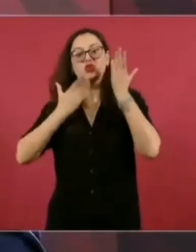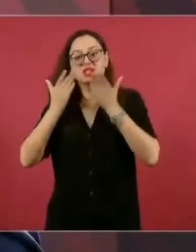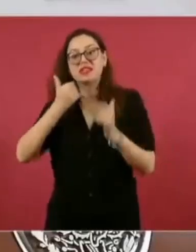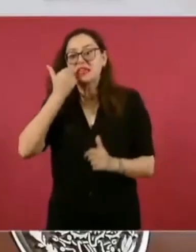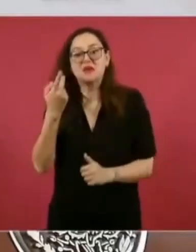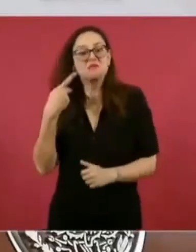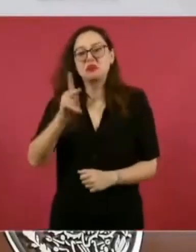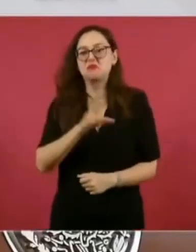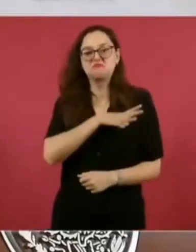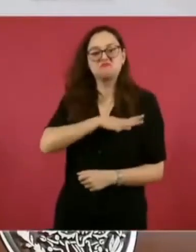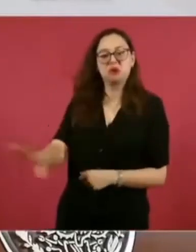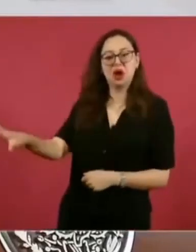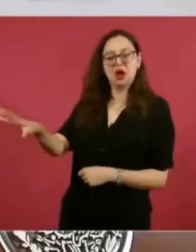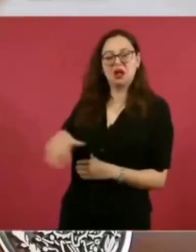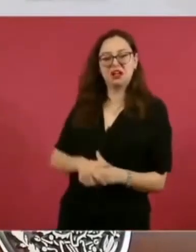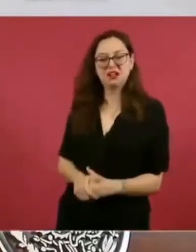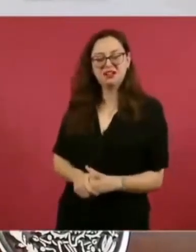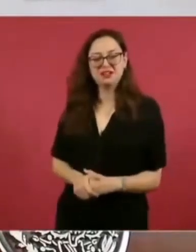dice,